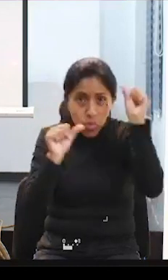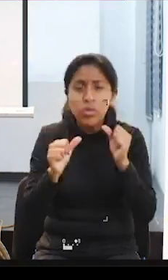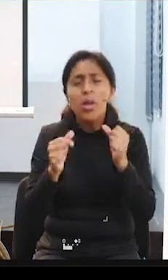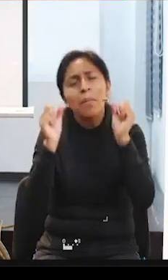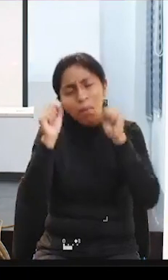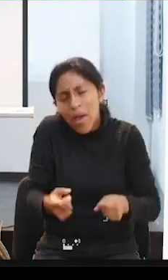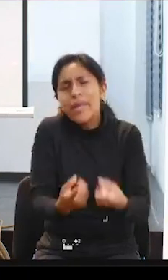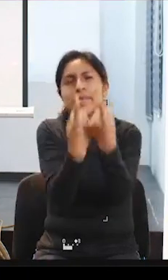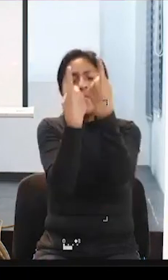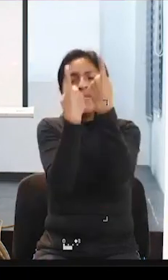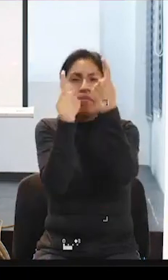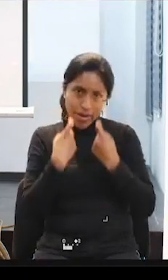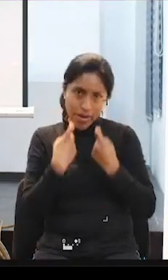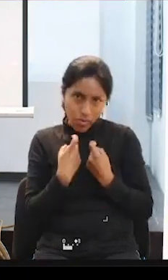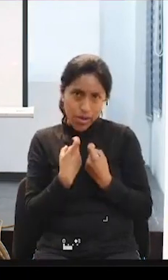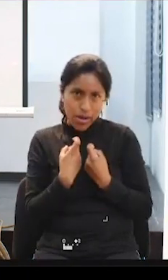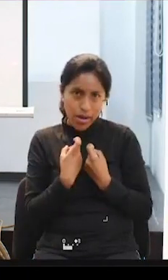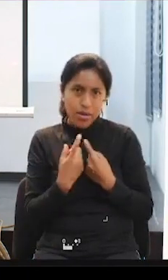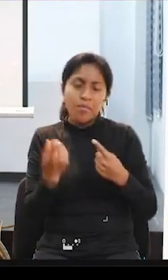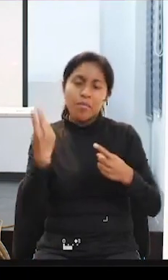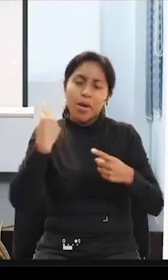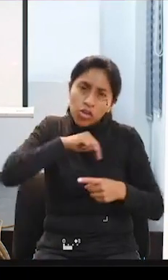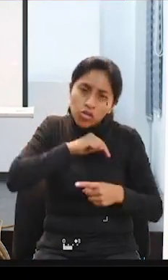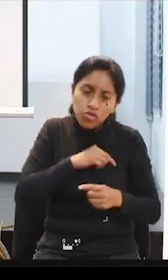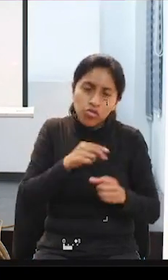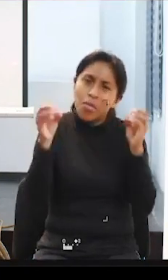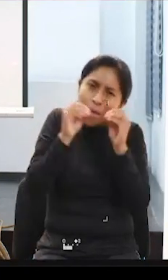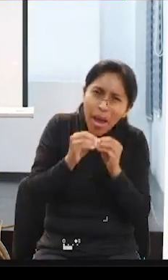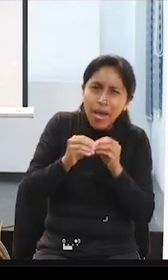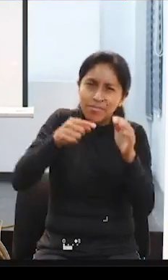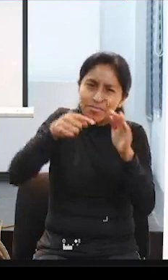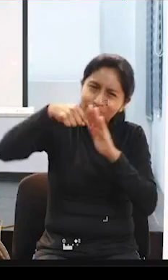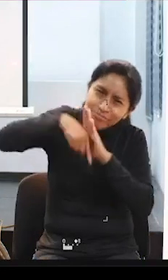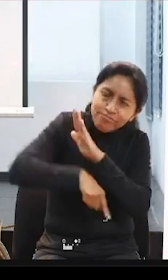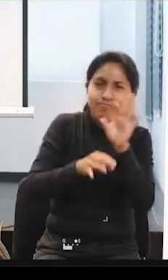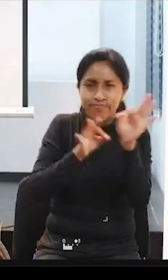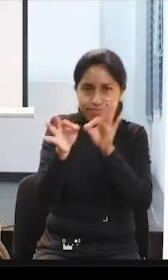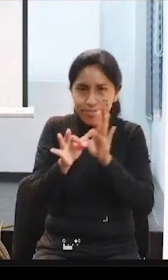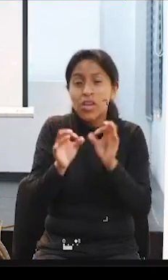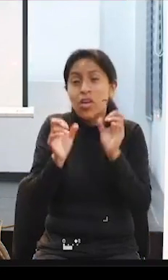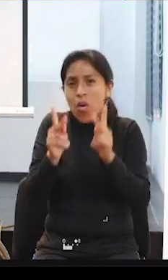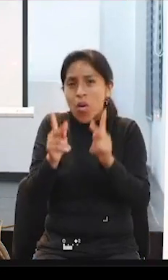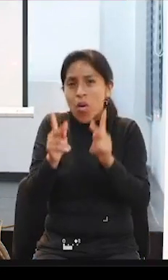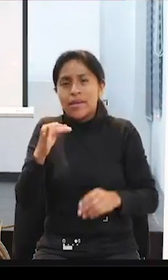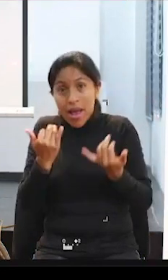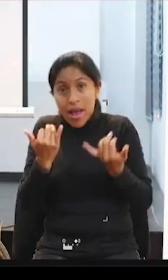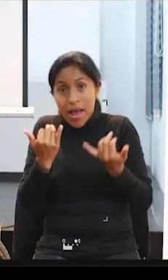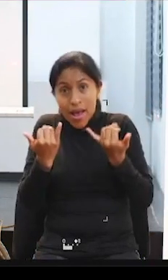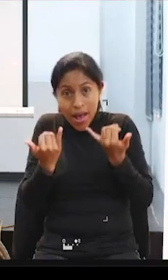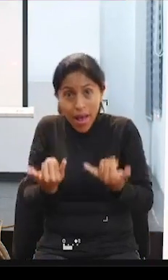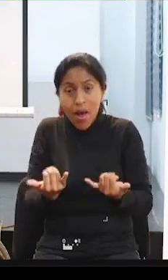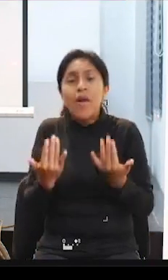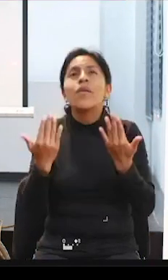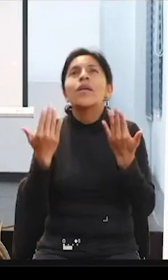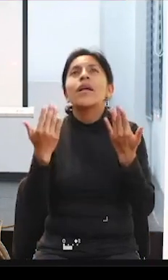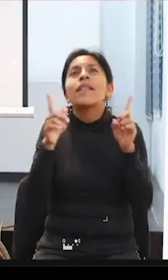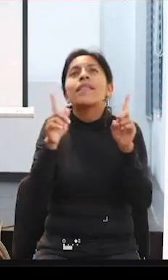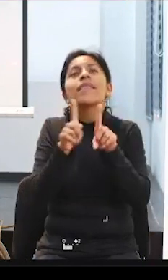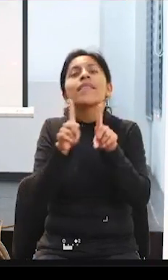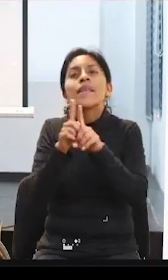a seguir ampliando la conversación un poco entre todos. Y para no robar más tiempo al conversatorio, como siempre agradecemos